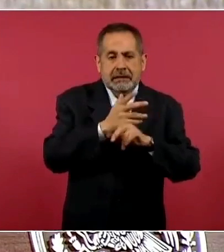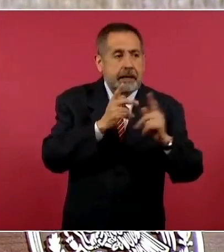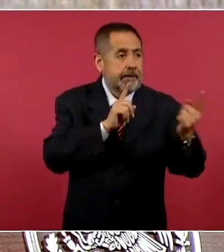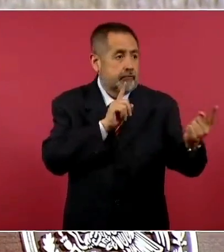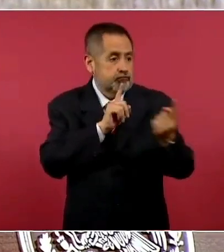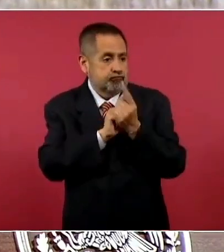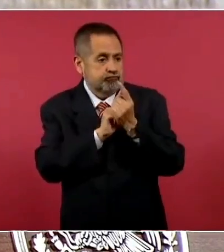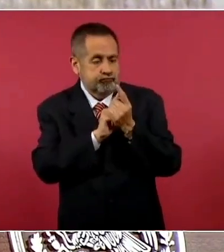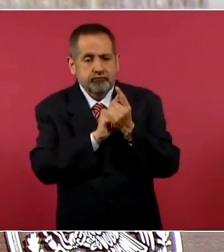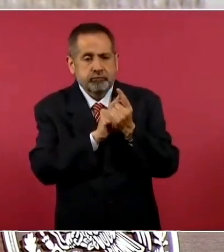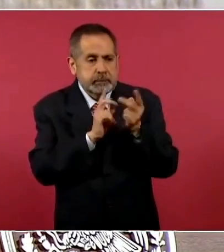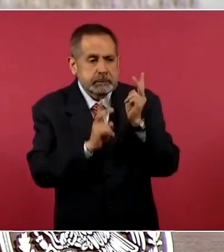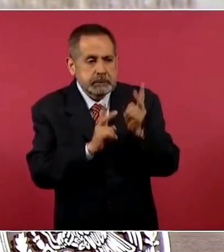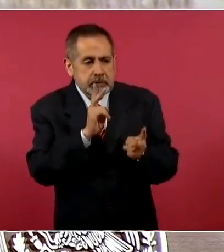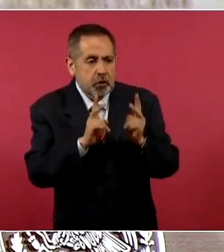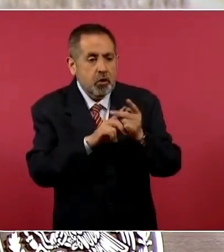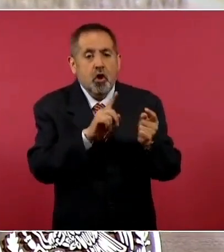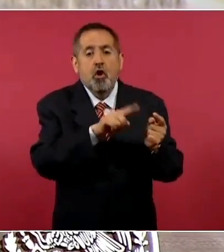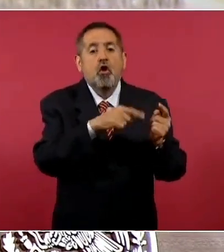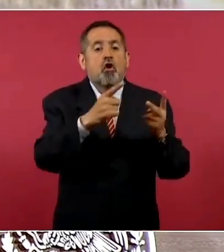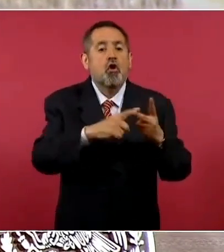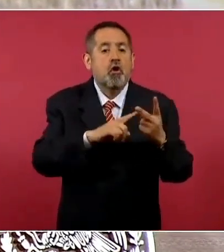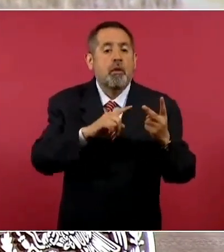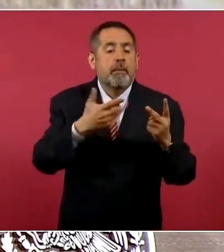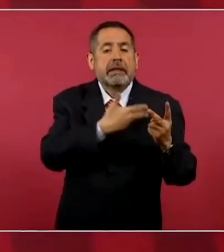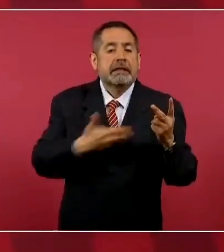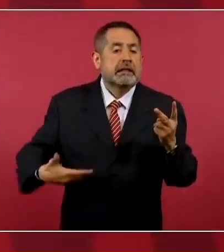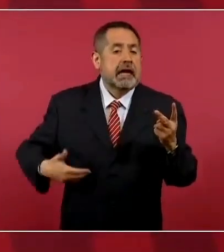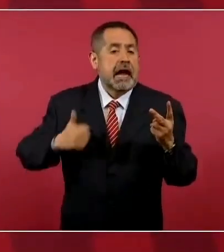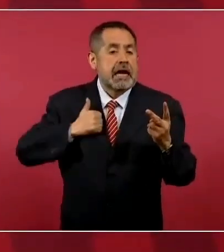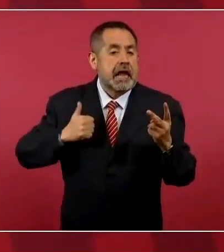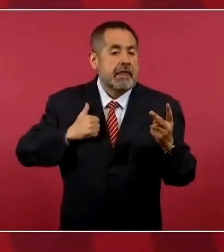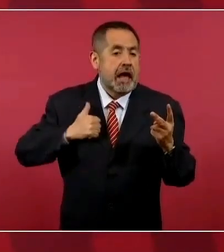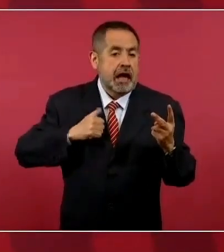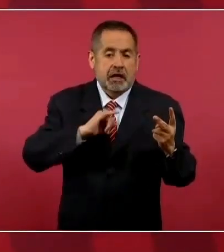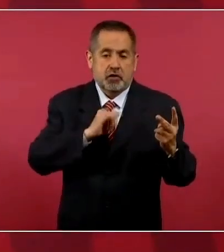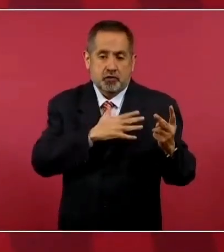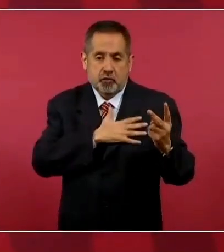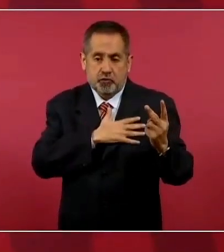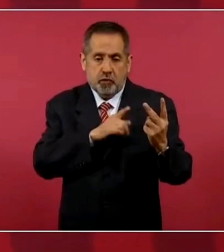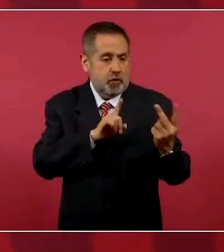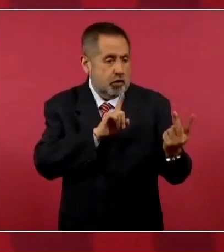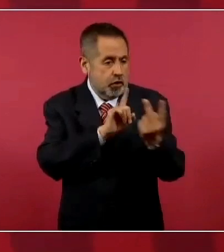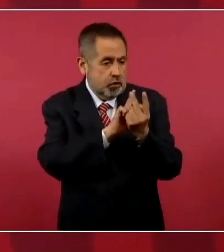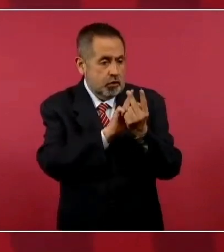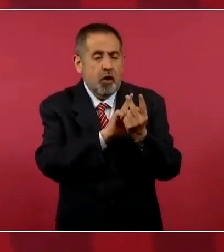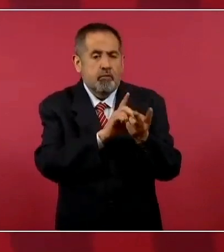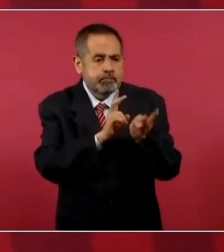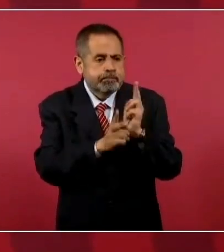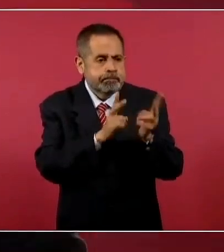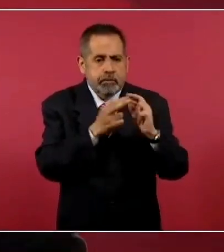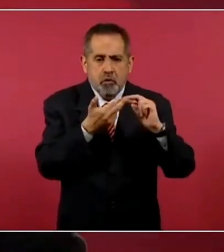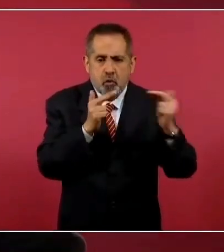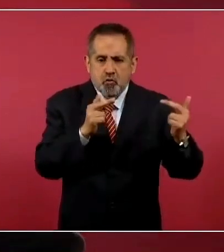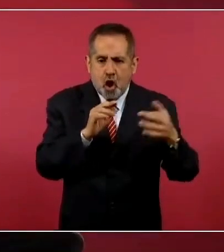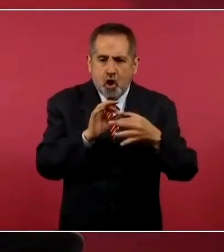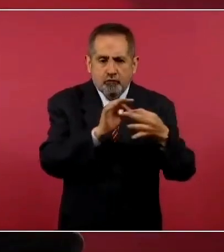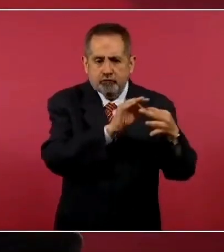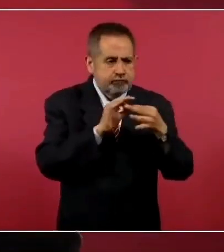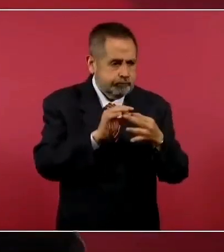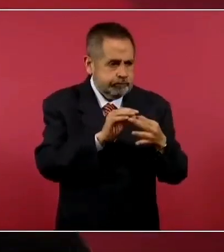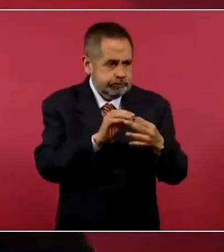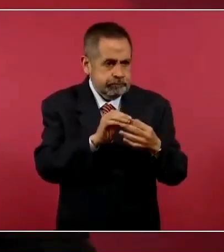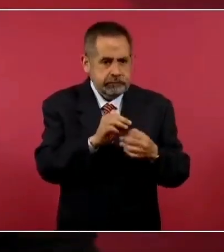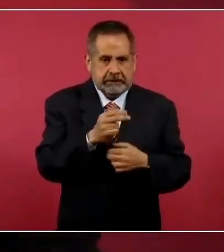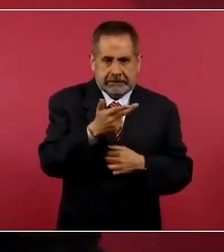y del primer ministro Trudeau, van a haber reuniones bilaterales y también